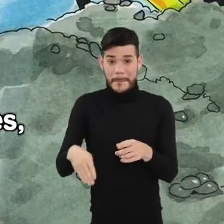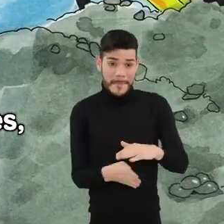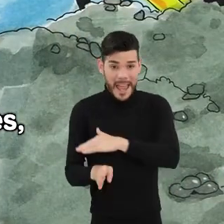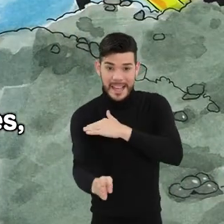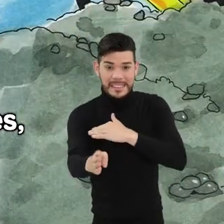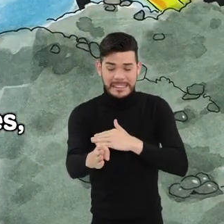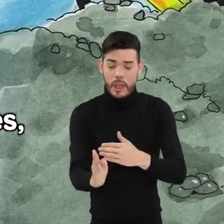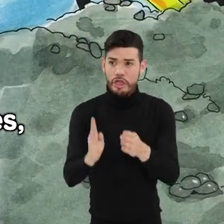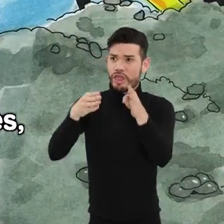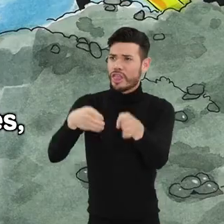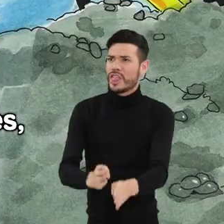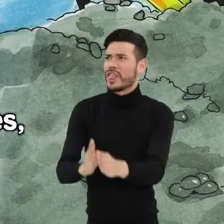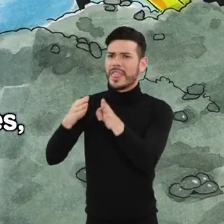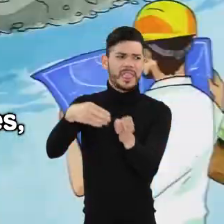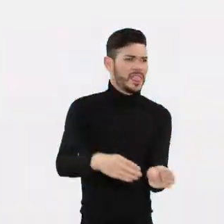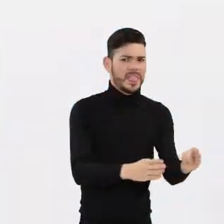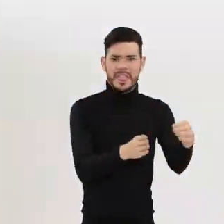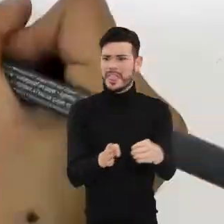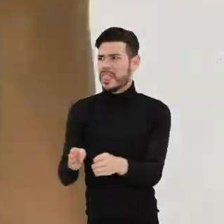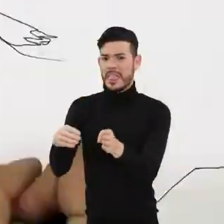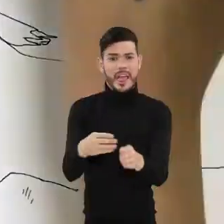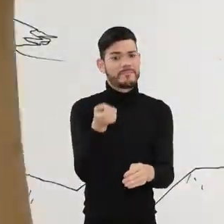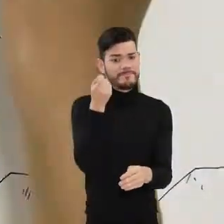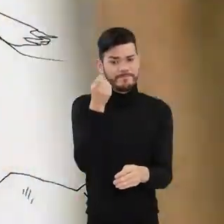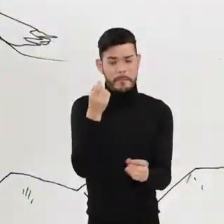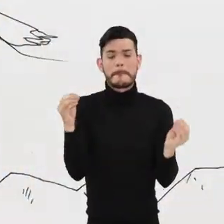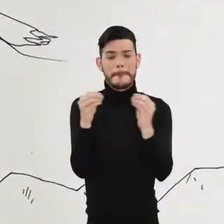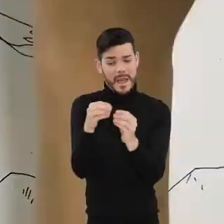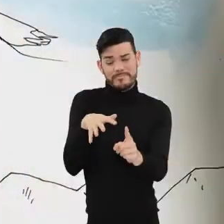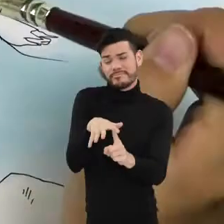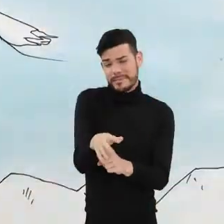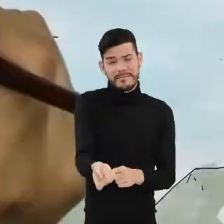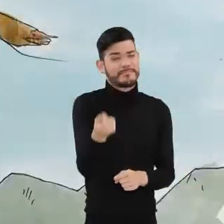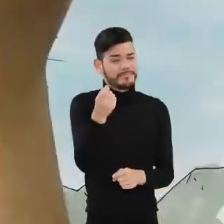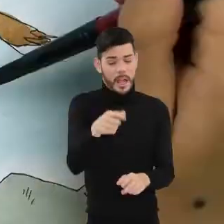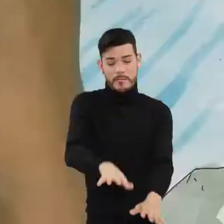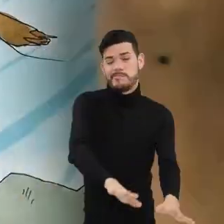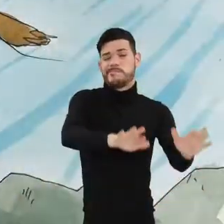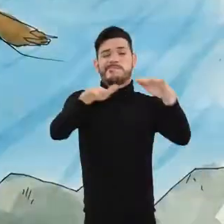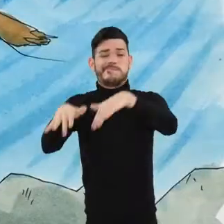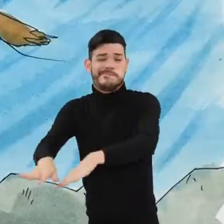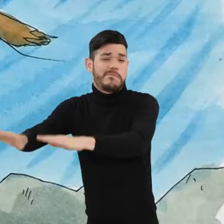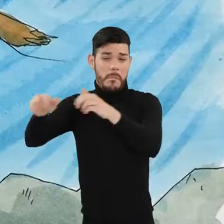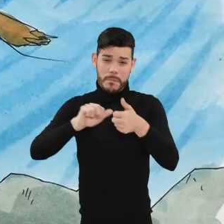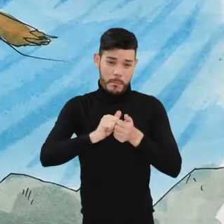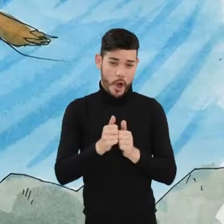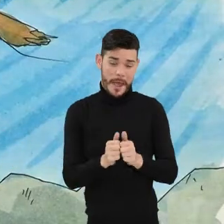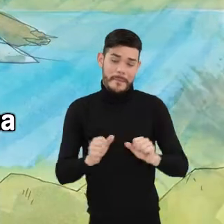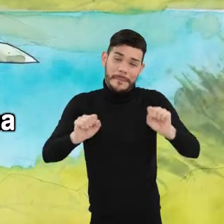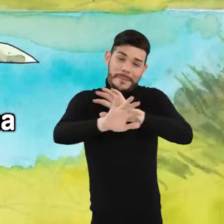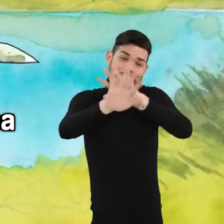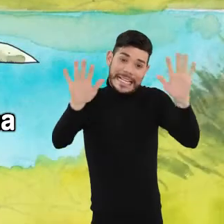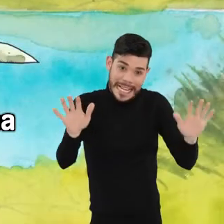migración de peces, que ya es algo bastante delicado, sino que también incrementa los riesgos de inundaciones, erosiones y desbordamientos.